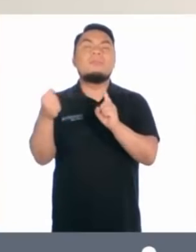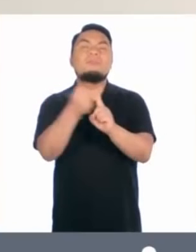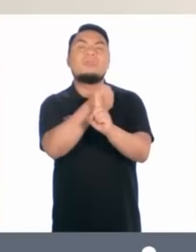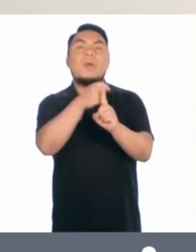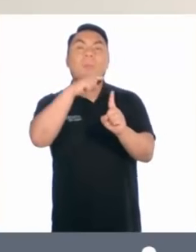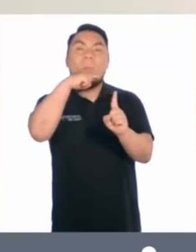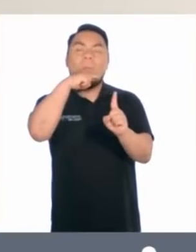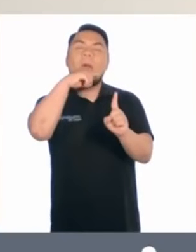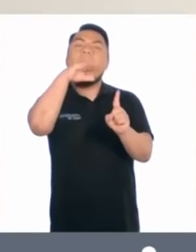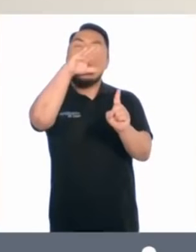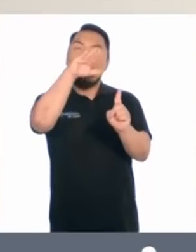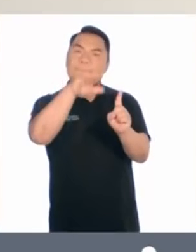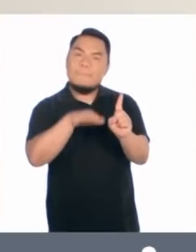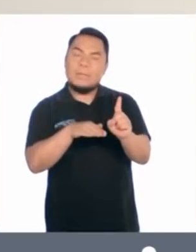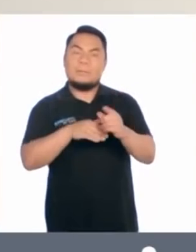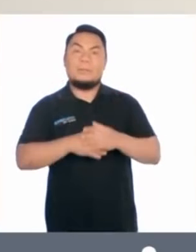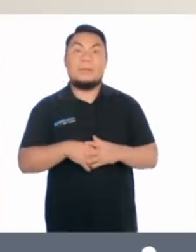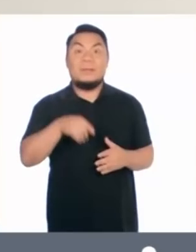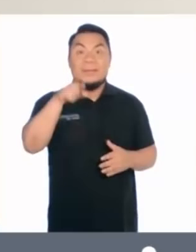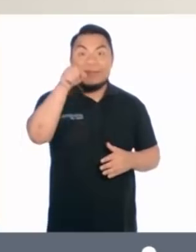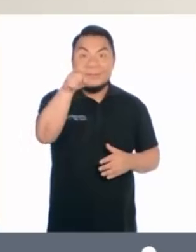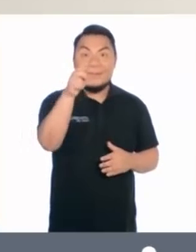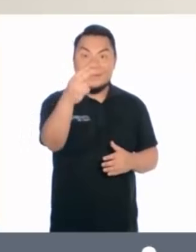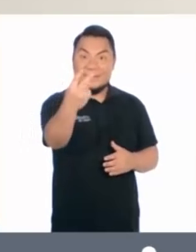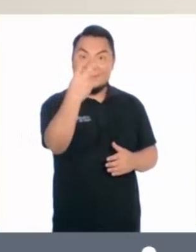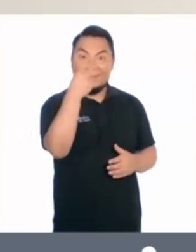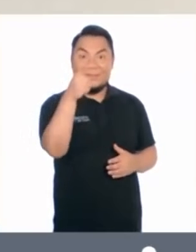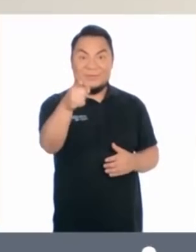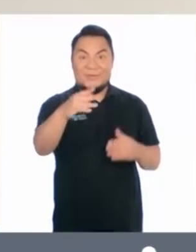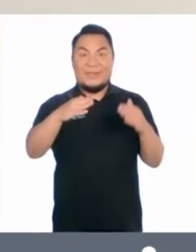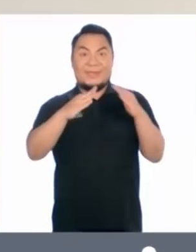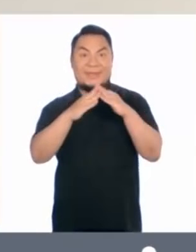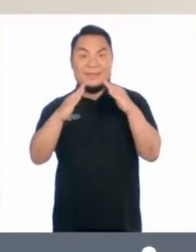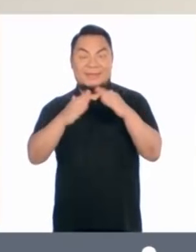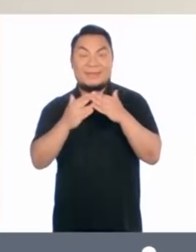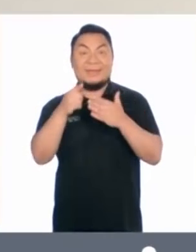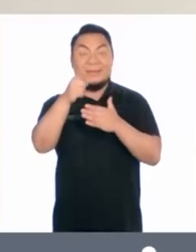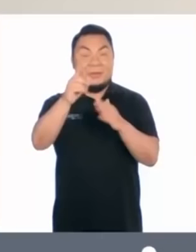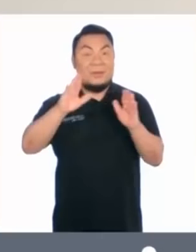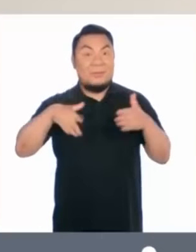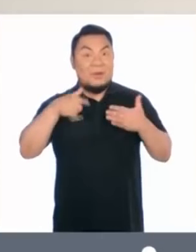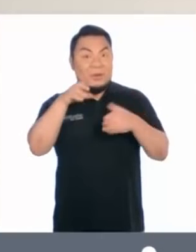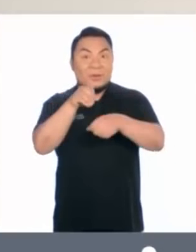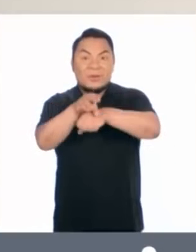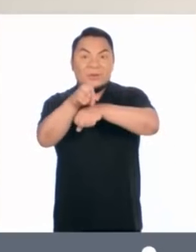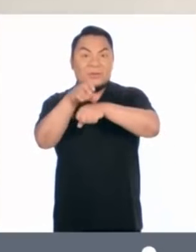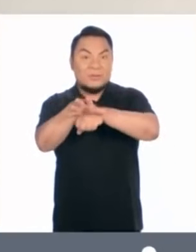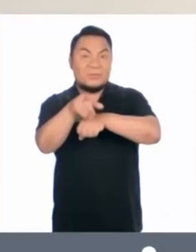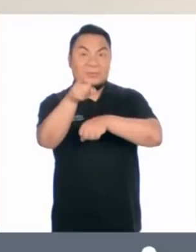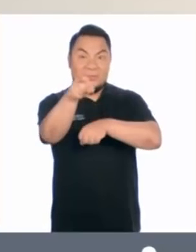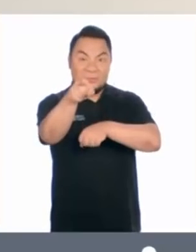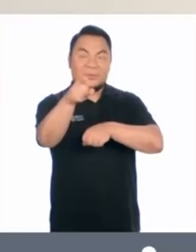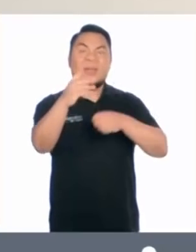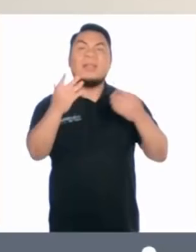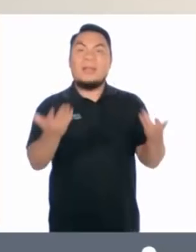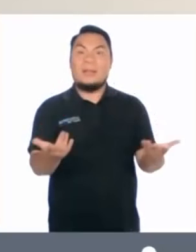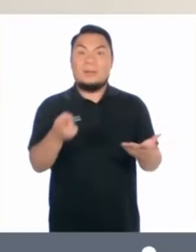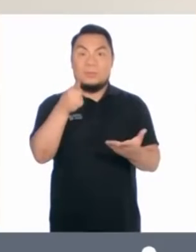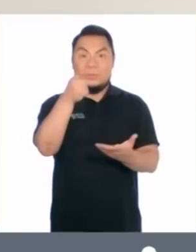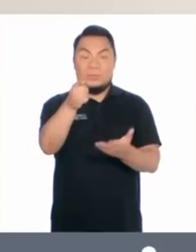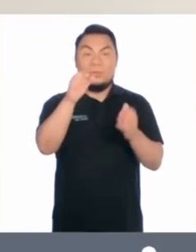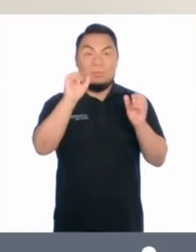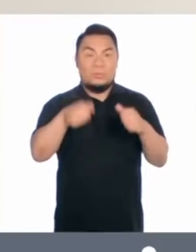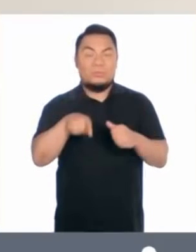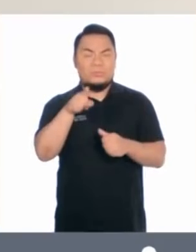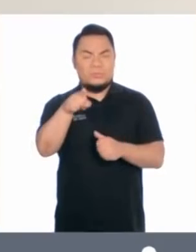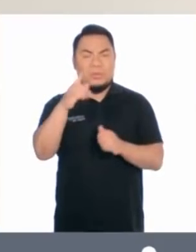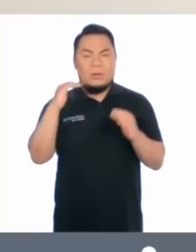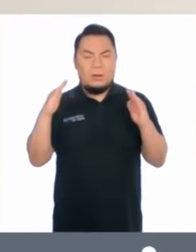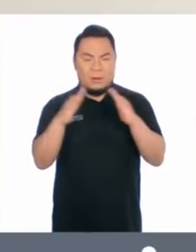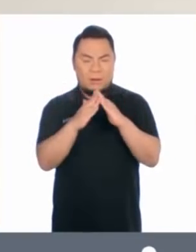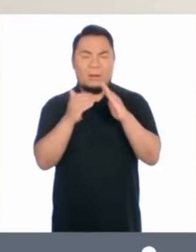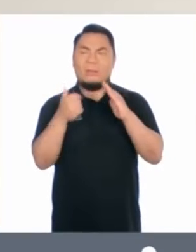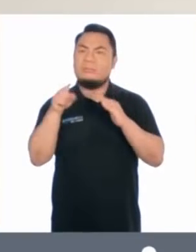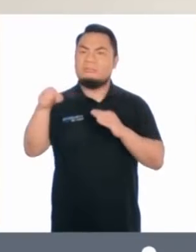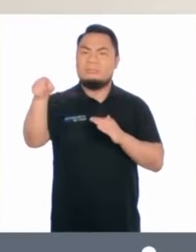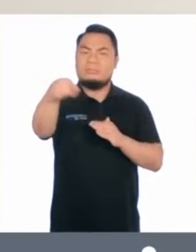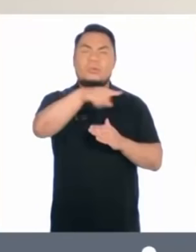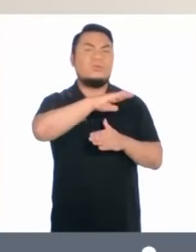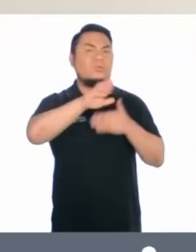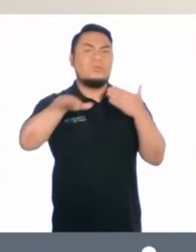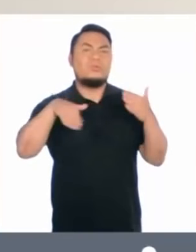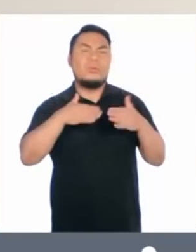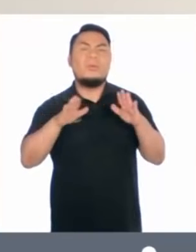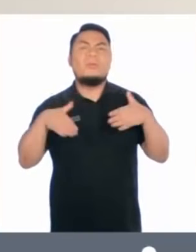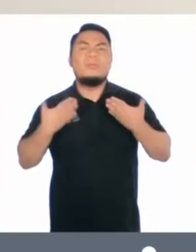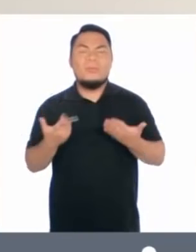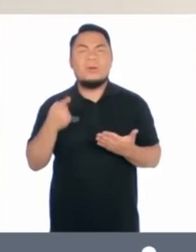violencia contra la mujer. A ti que me estás viendo en casa, si te puedo dar un consejo, es que desde nuestros contextos, todas